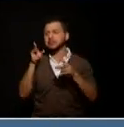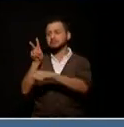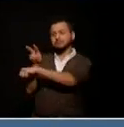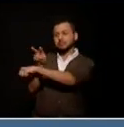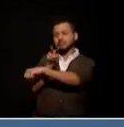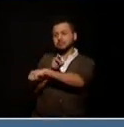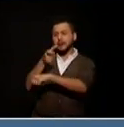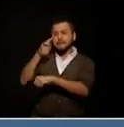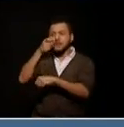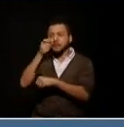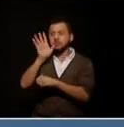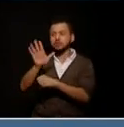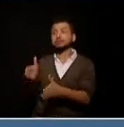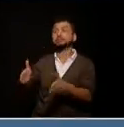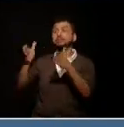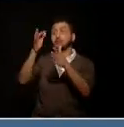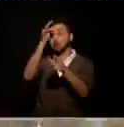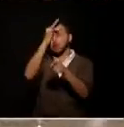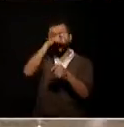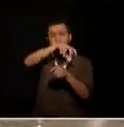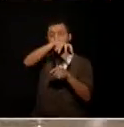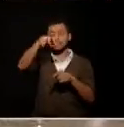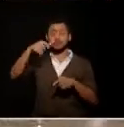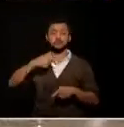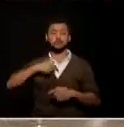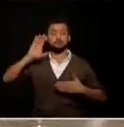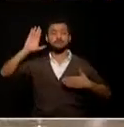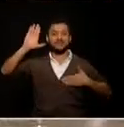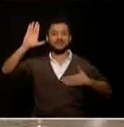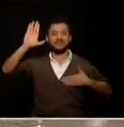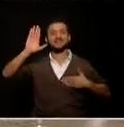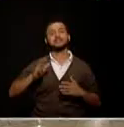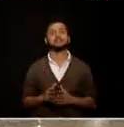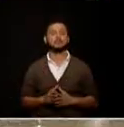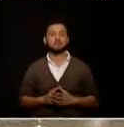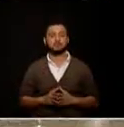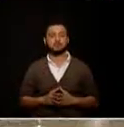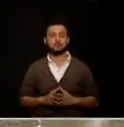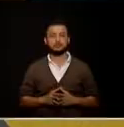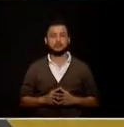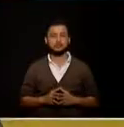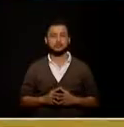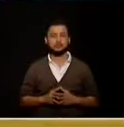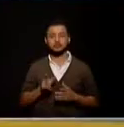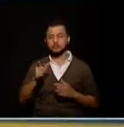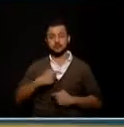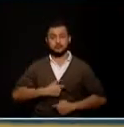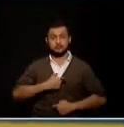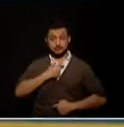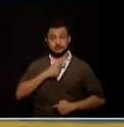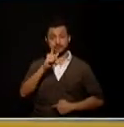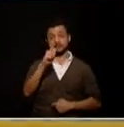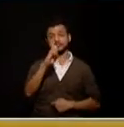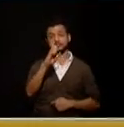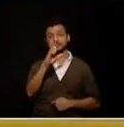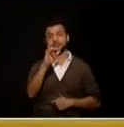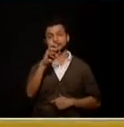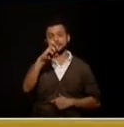sagrados de los antioqueños su turno ahora candidato felipe palau antioqueñas y antioqueños